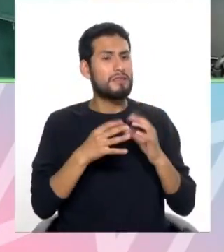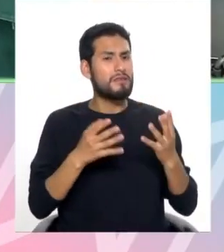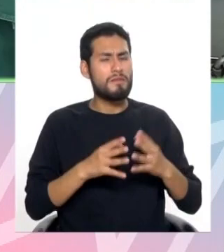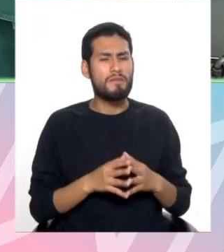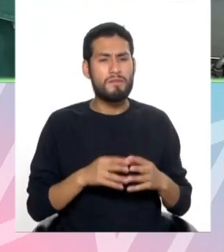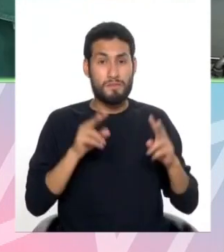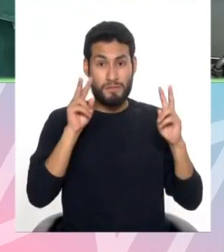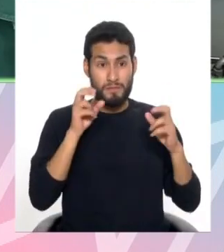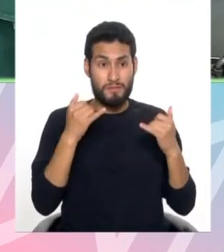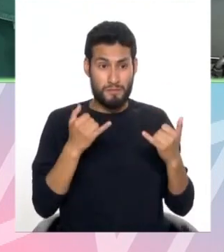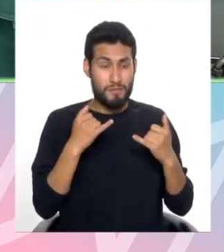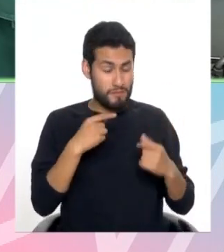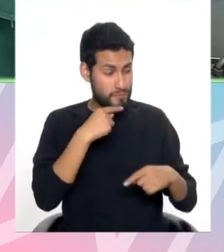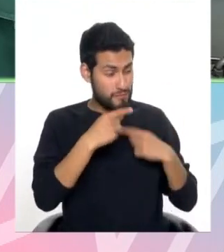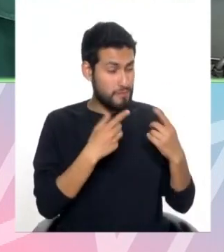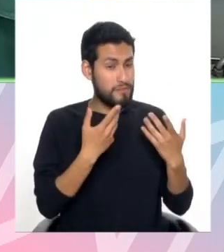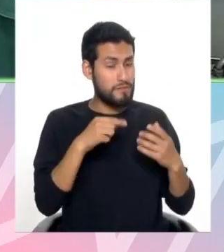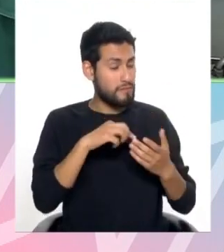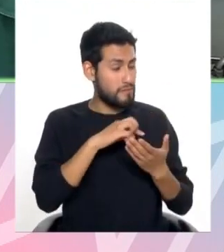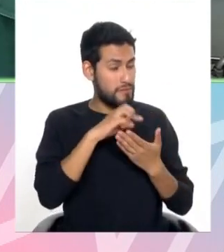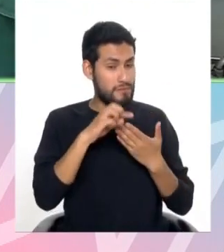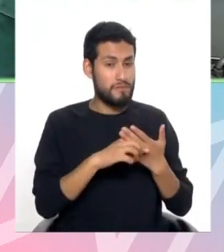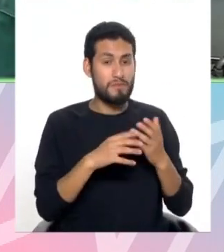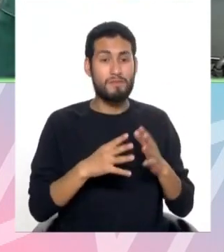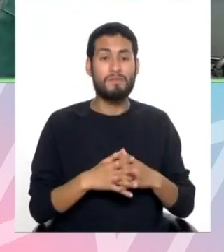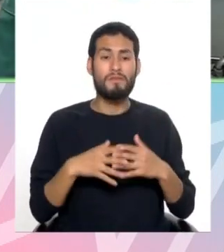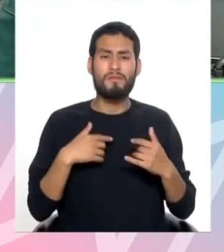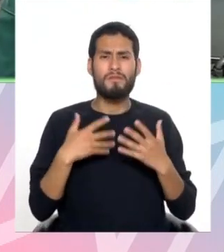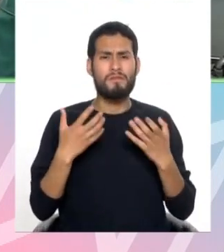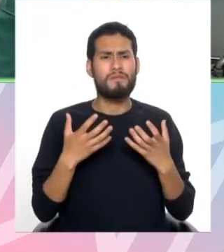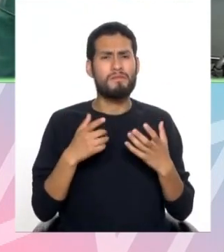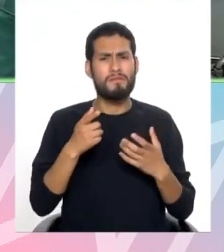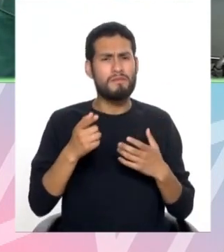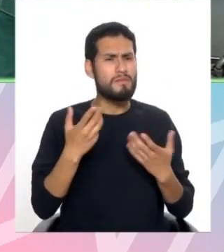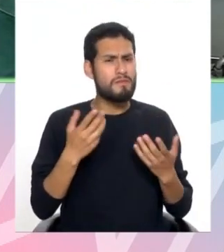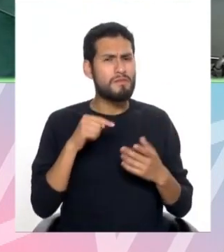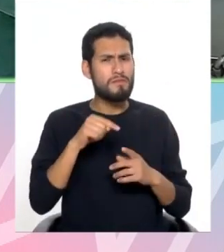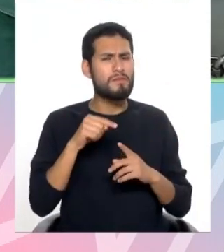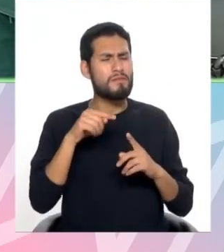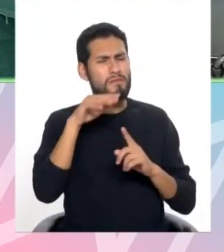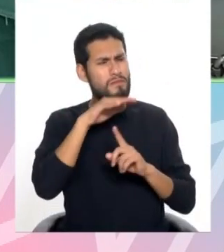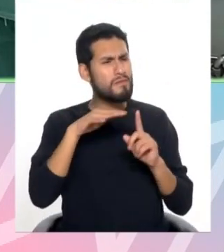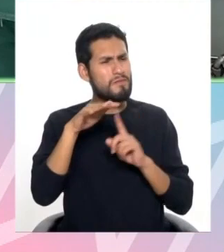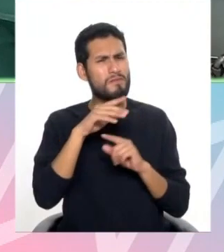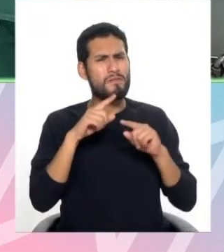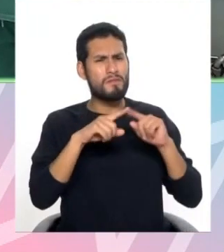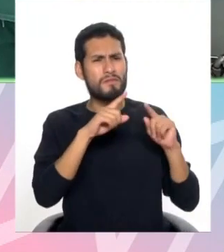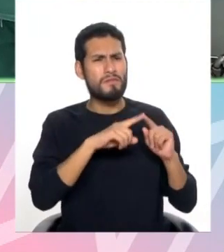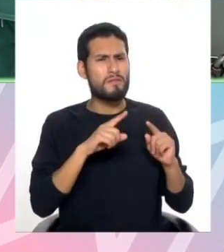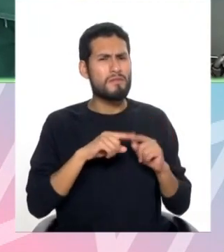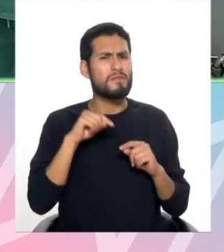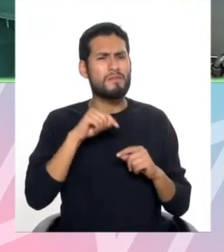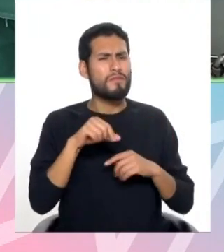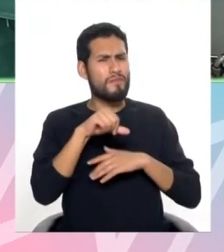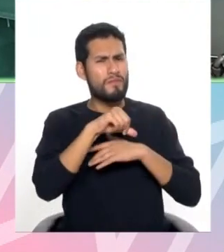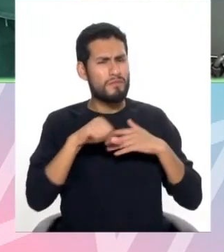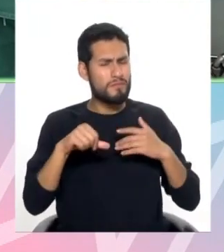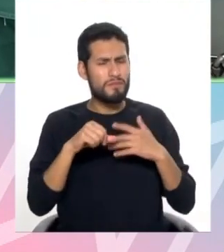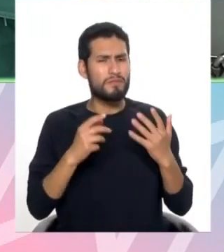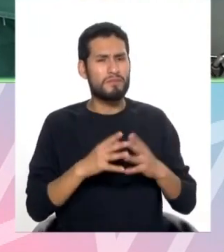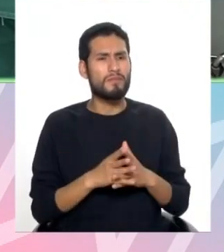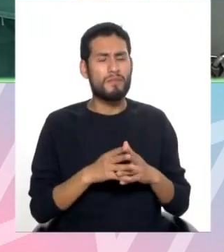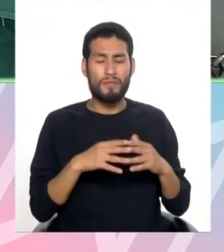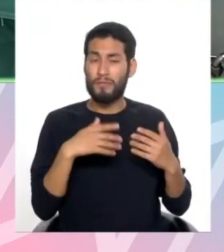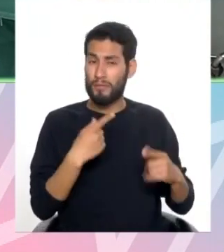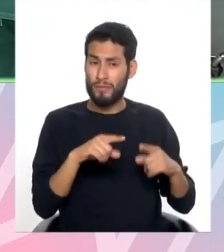directamente al tema que estamos tratando en el programa y para eso quisiera que usted nos ponga un poco en contexto sobre los diferentes tipos de intervenciones quirúrgicas que